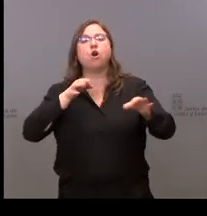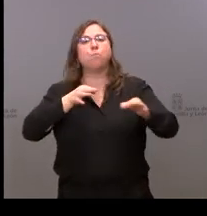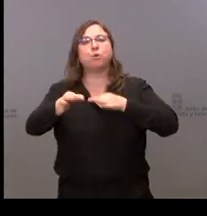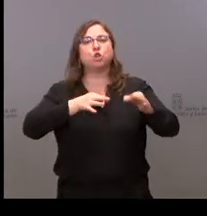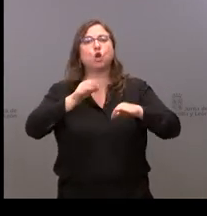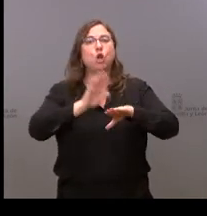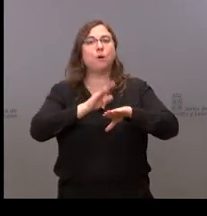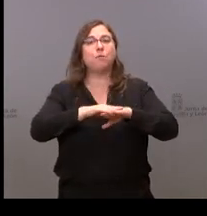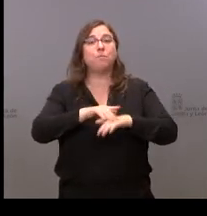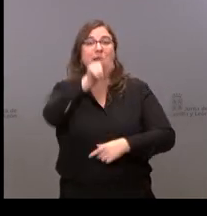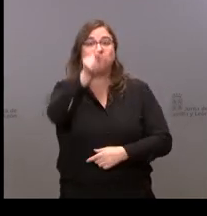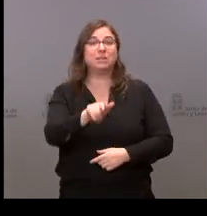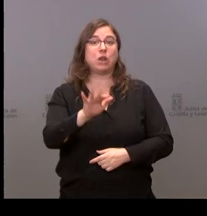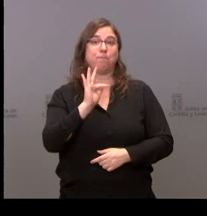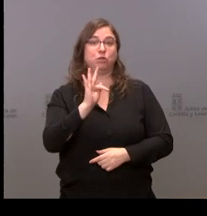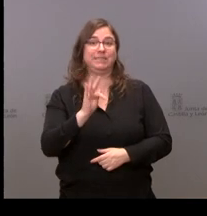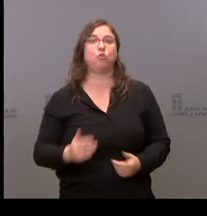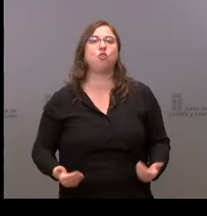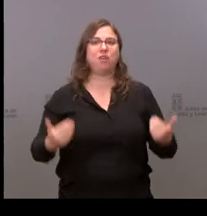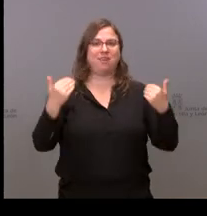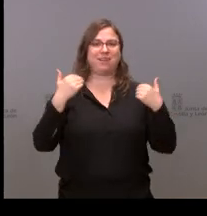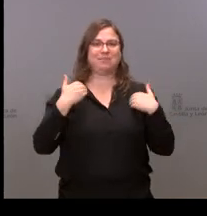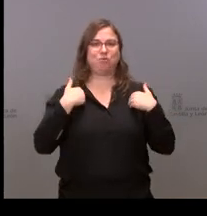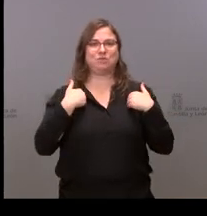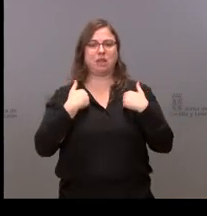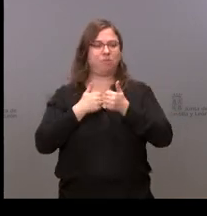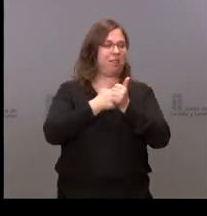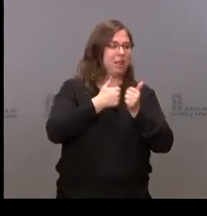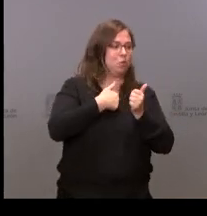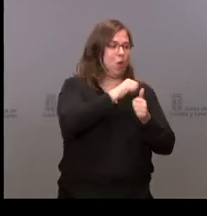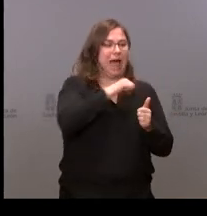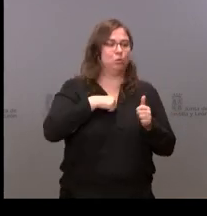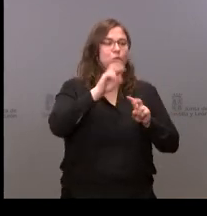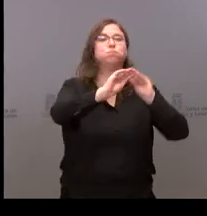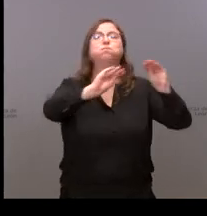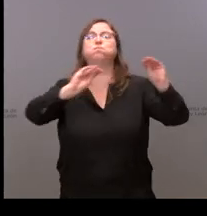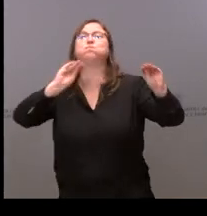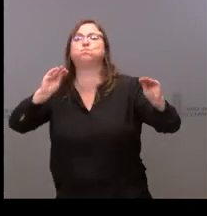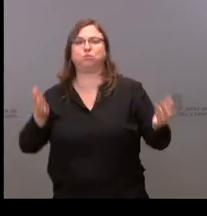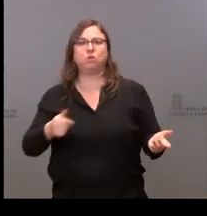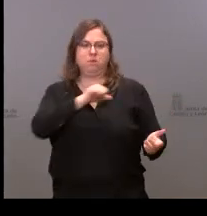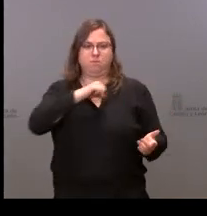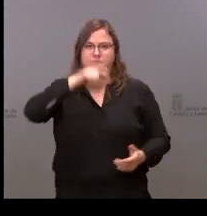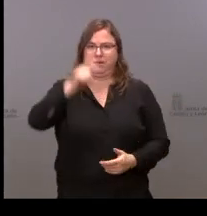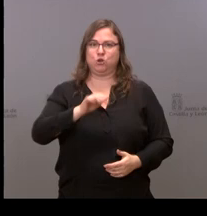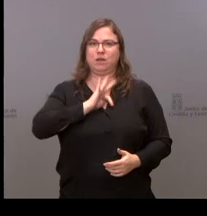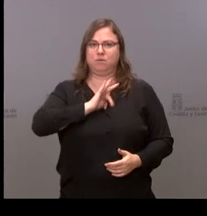que los propios positivos se encargasen de efectuar el autorrastreo de sus contactos. Me gustaría hacerle tres preguntas. La